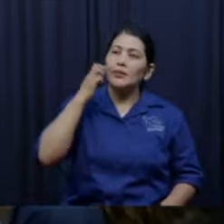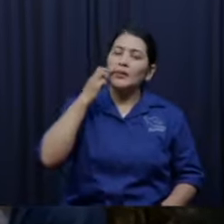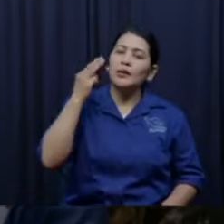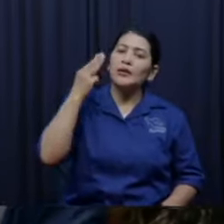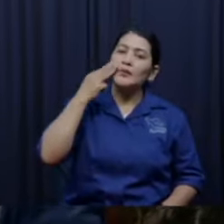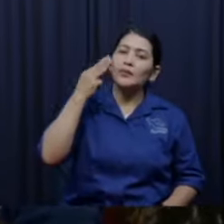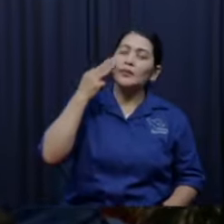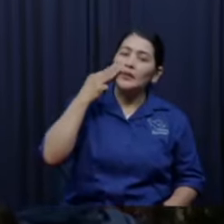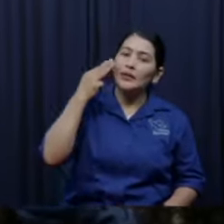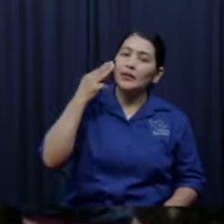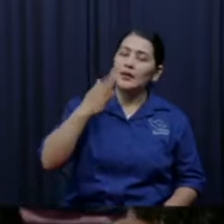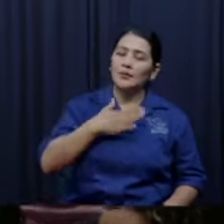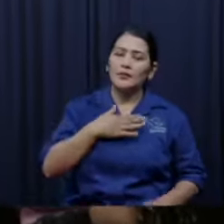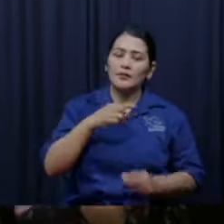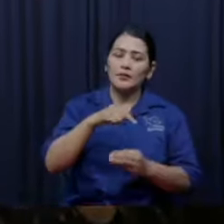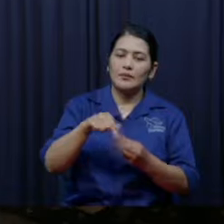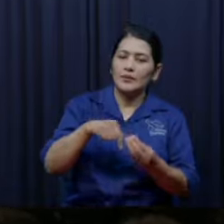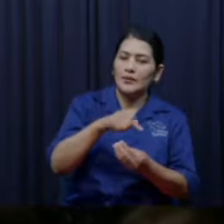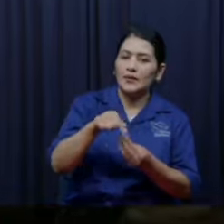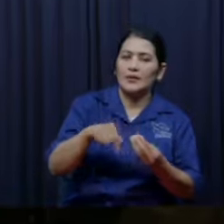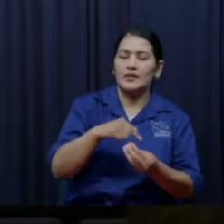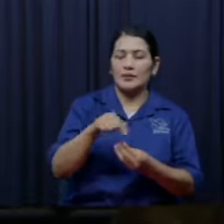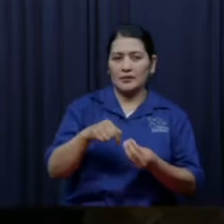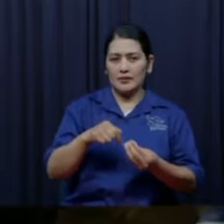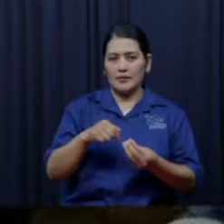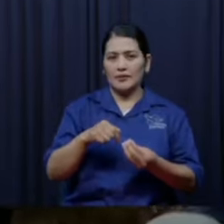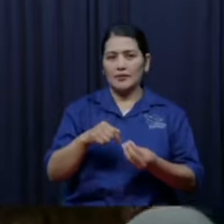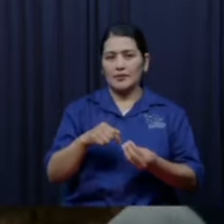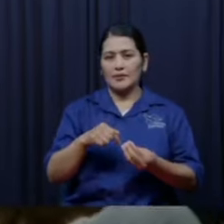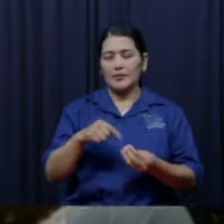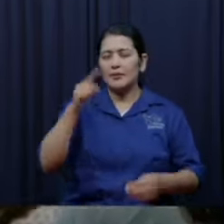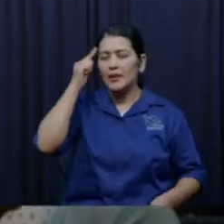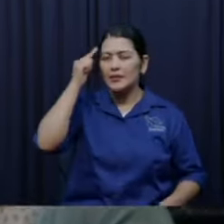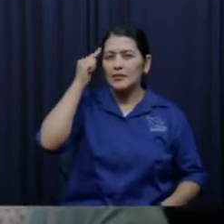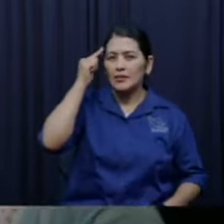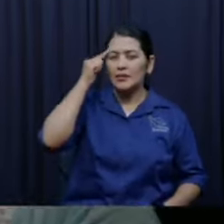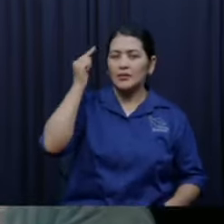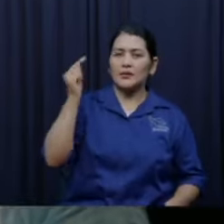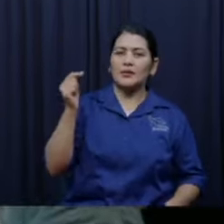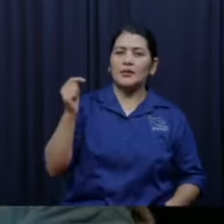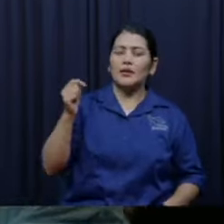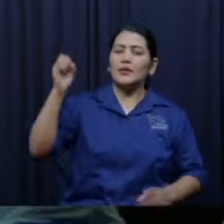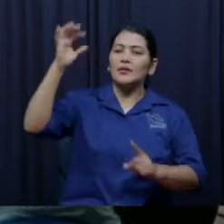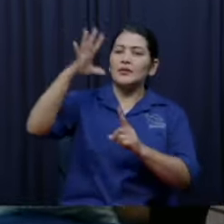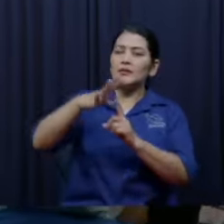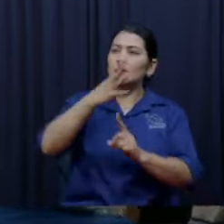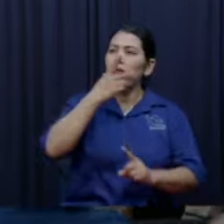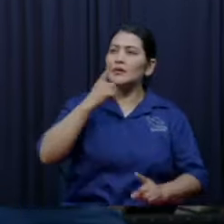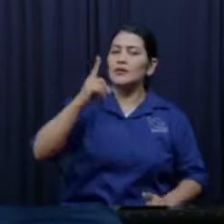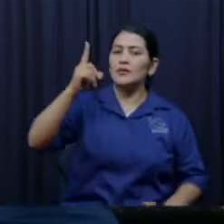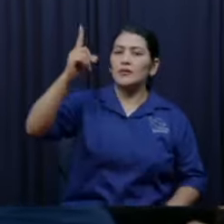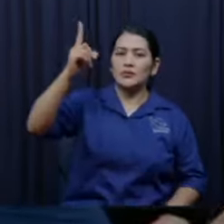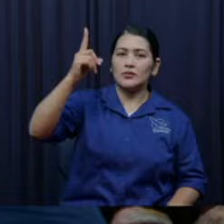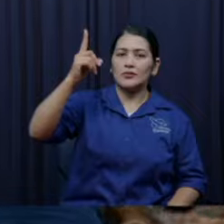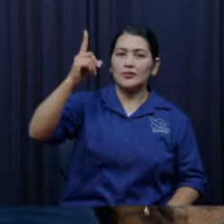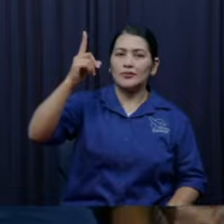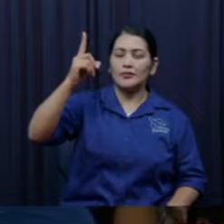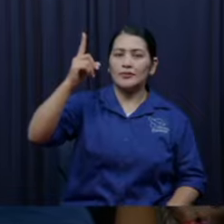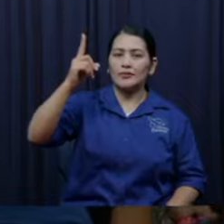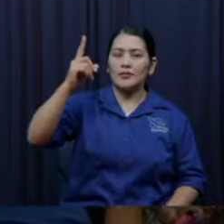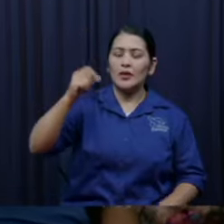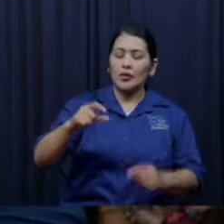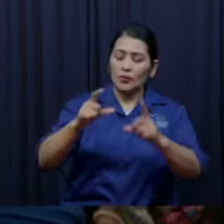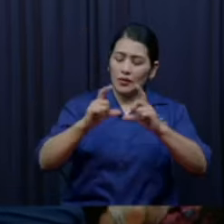mis padres gracias Señor y en lugar de hacer lo que hacen otros de menospreciar a sus padres